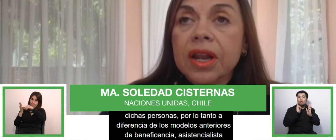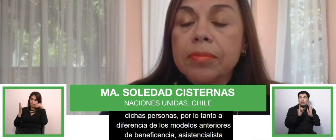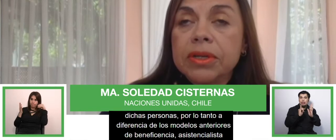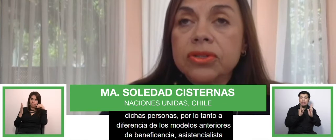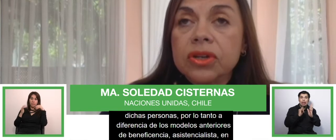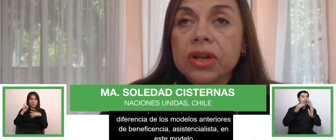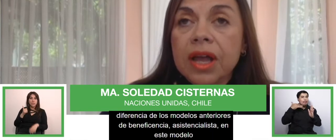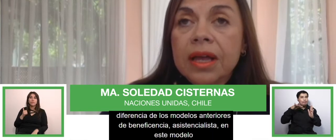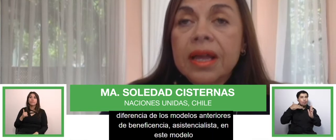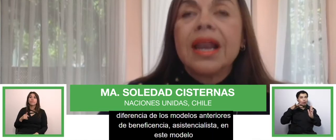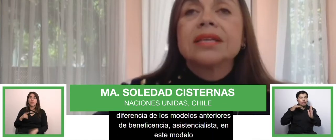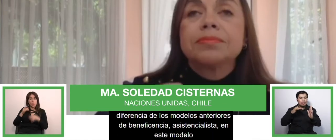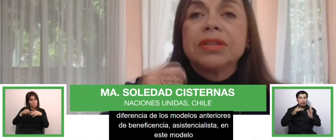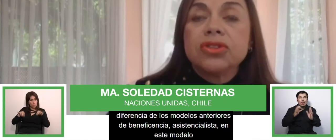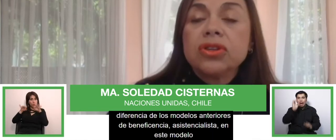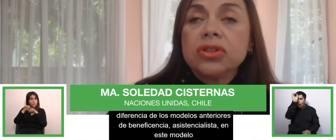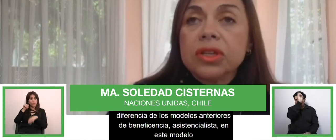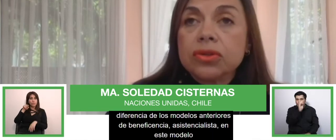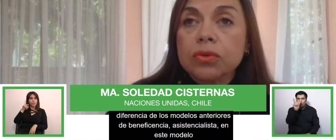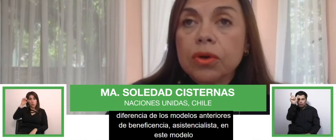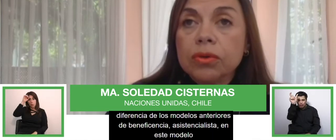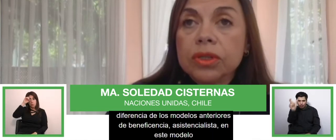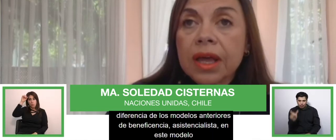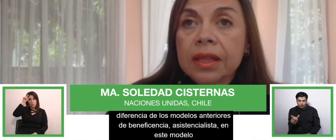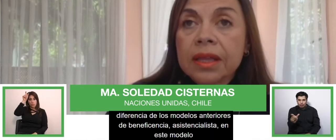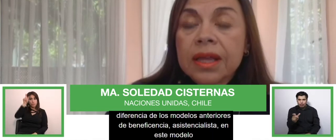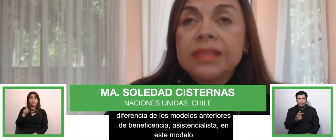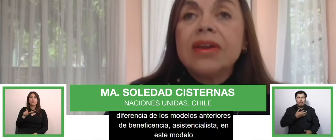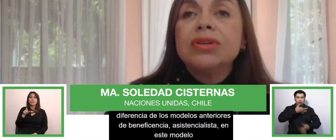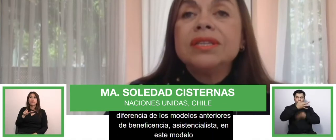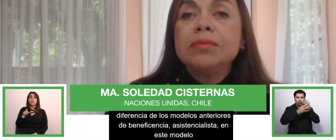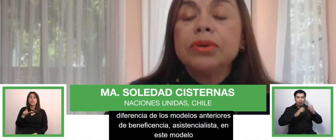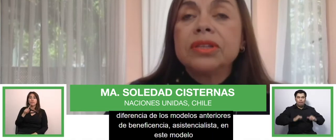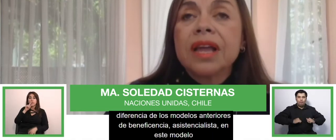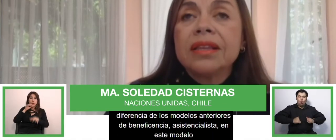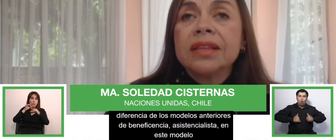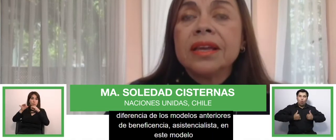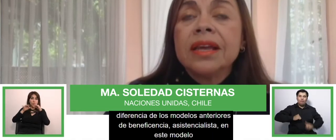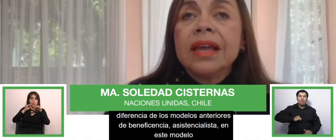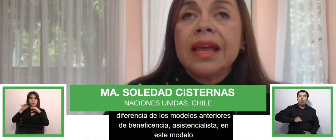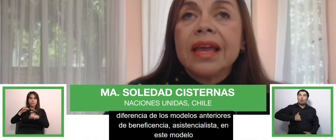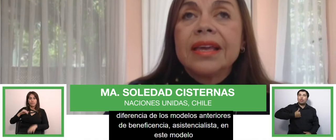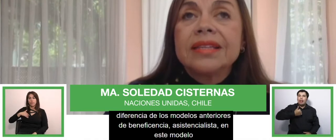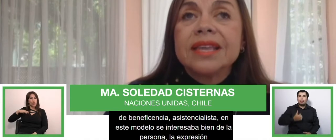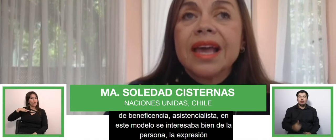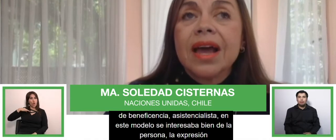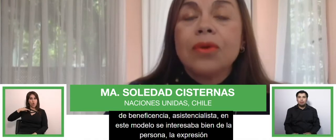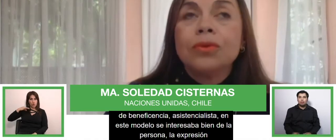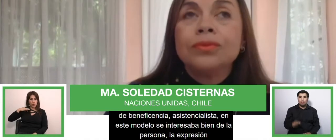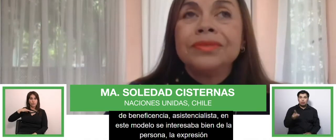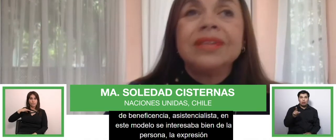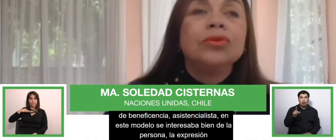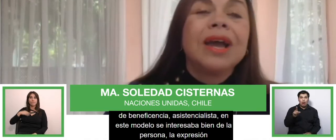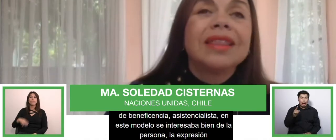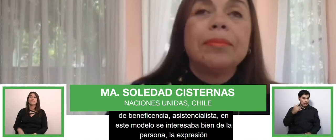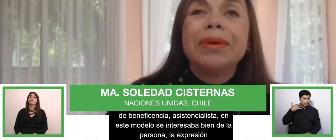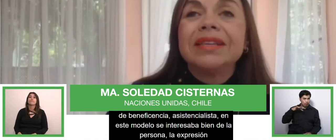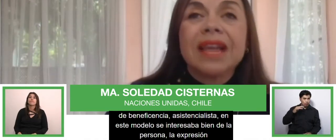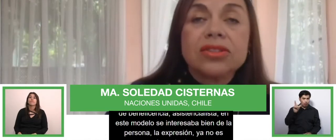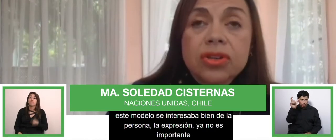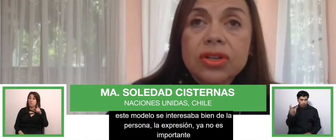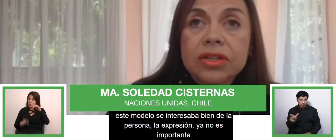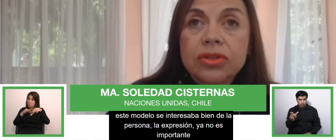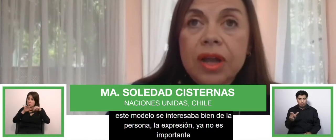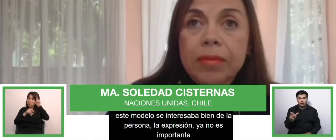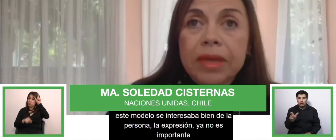opinión de la persona, la expresión de su voluntad. Ya no es importante que sea un titular de